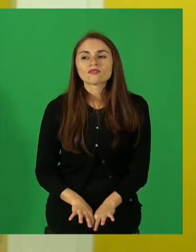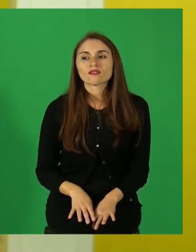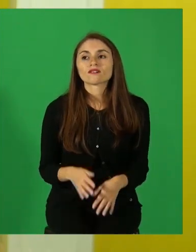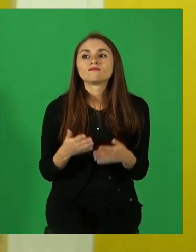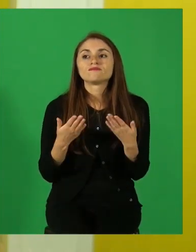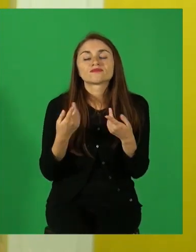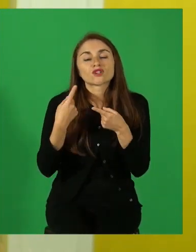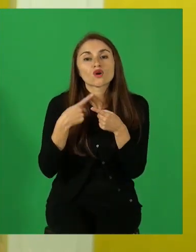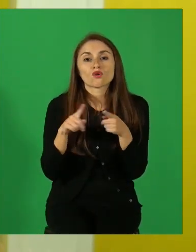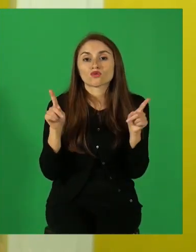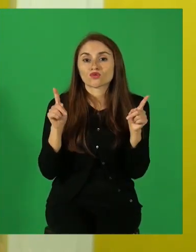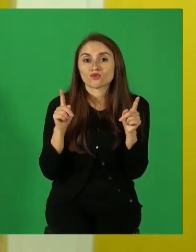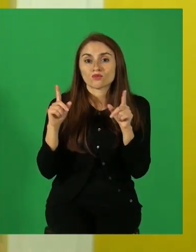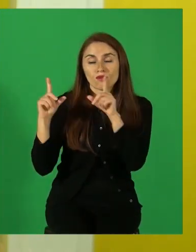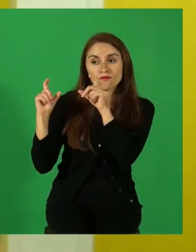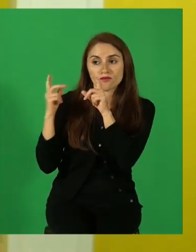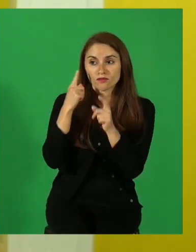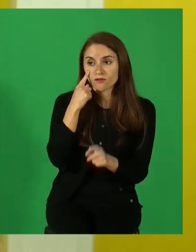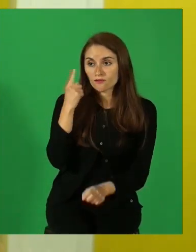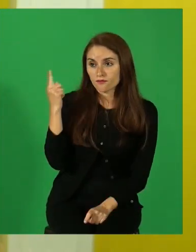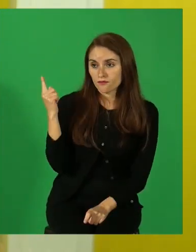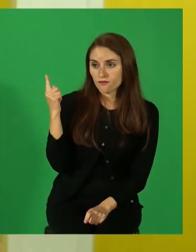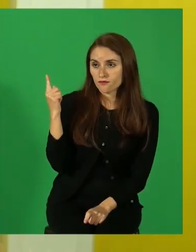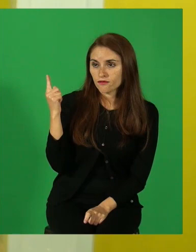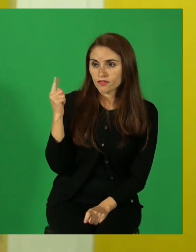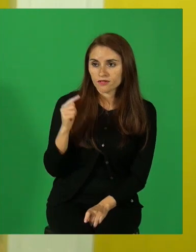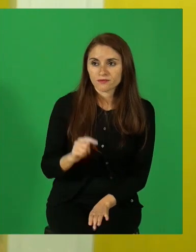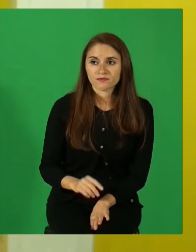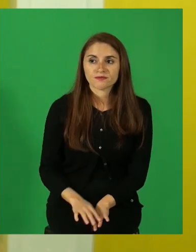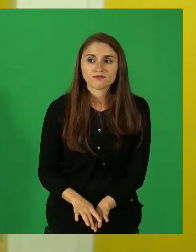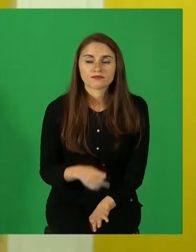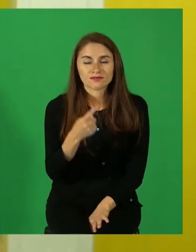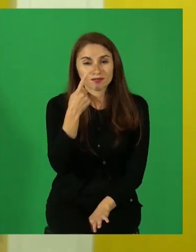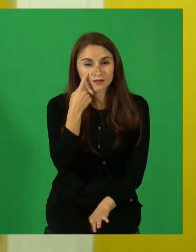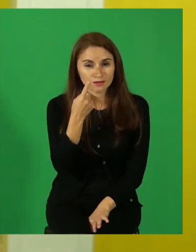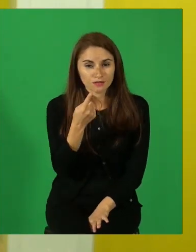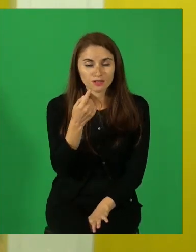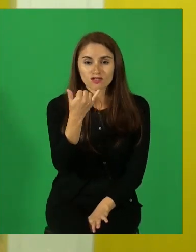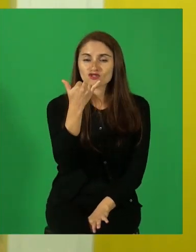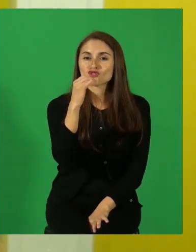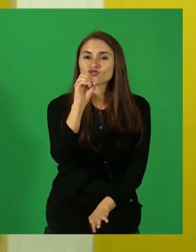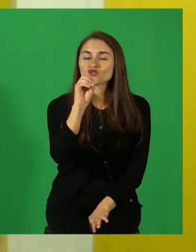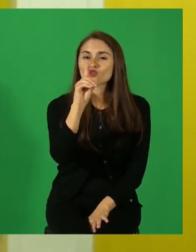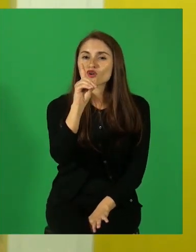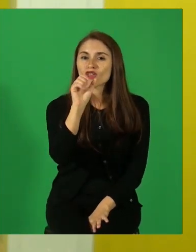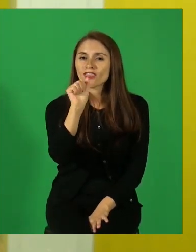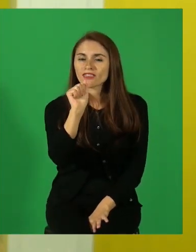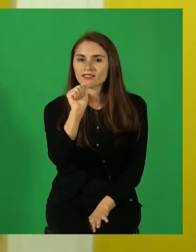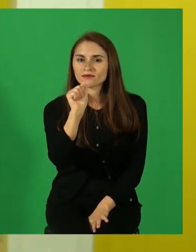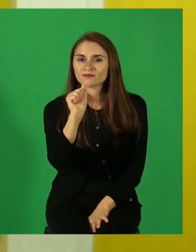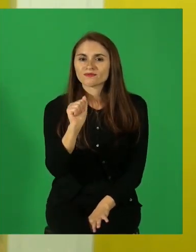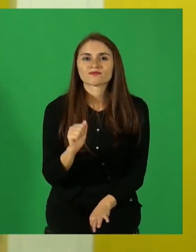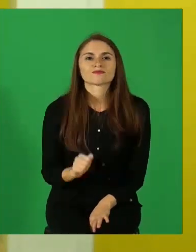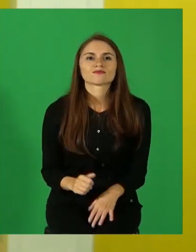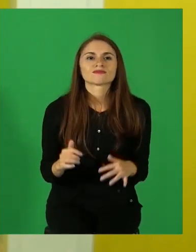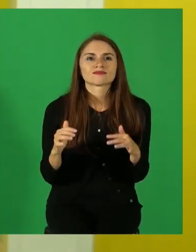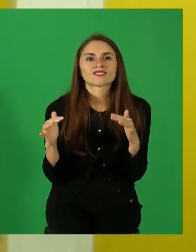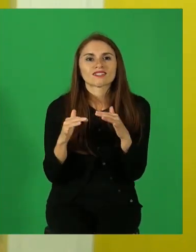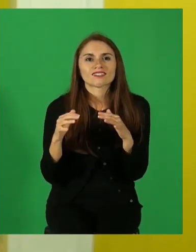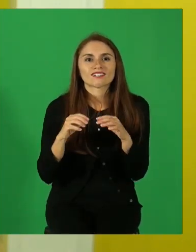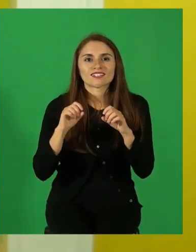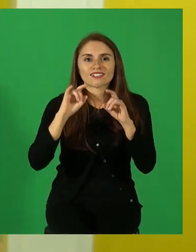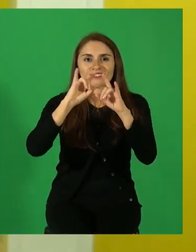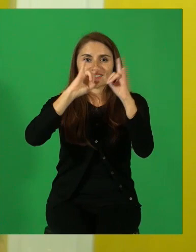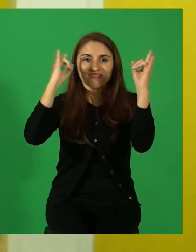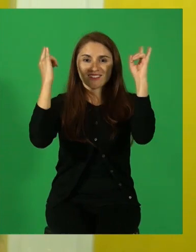espero también que conozcan a este personaje. El él es Yoda, de la Guerra de la Galaxia. Y